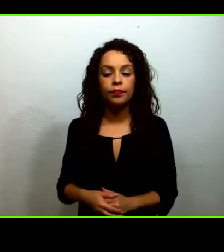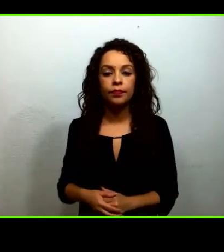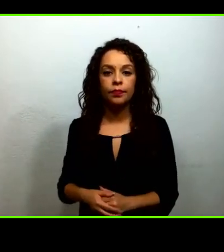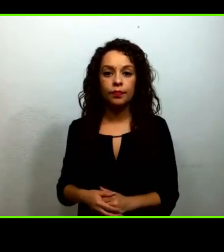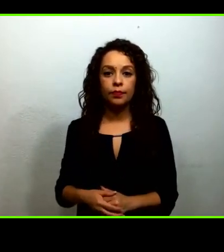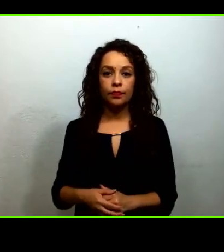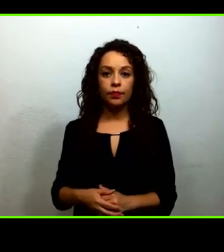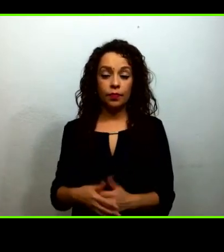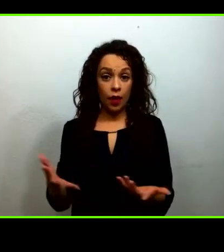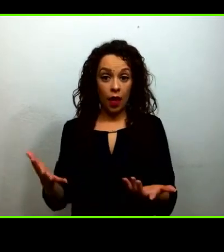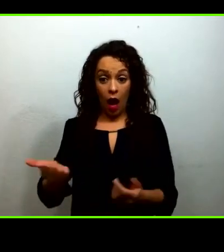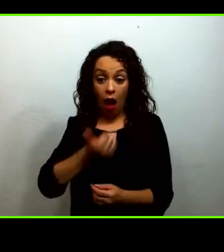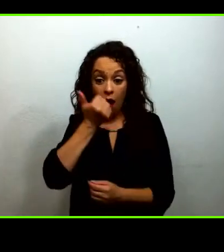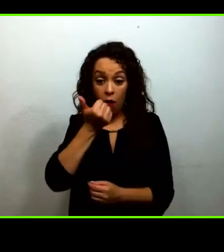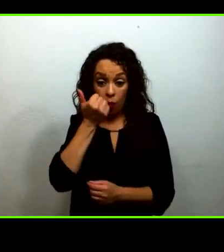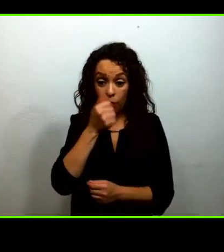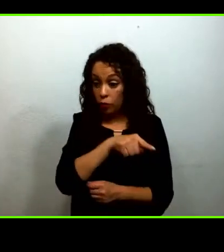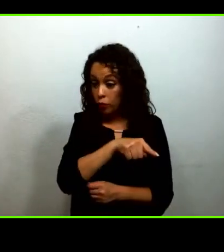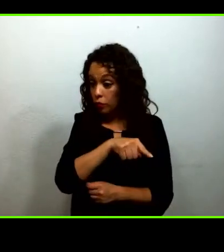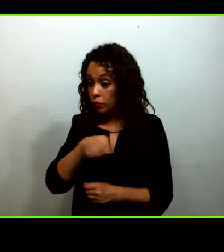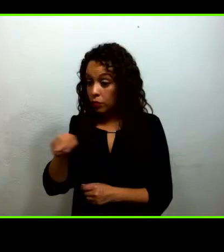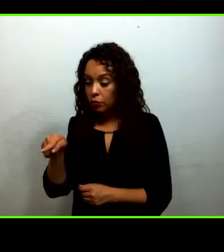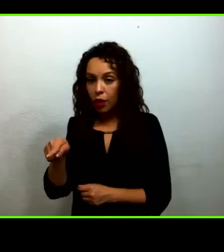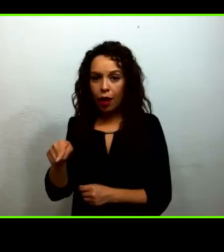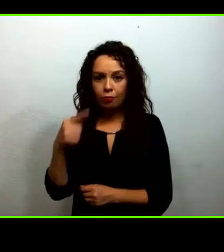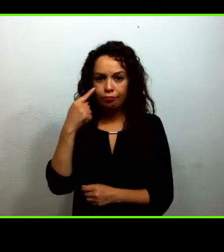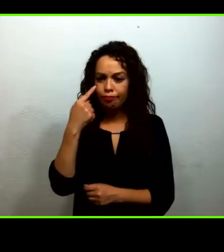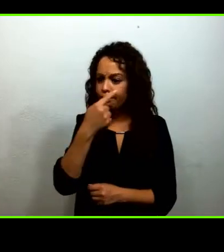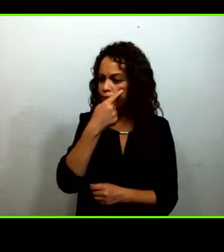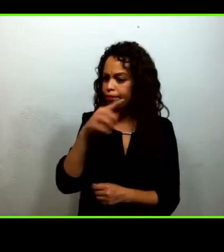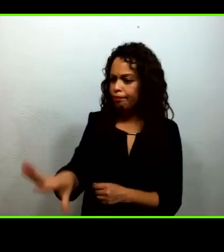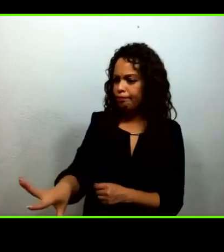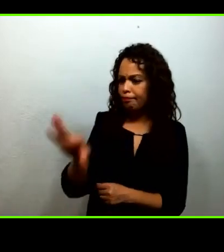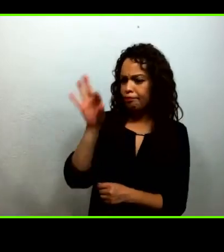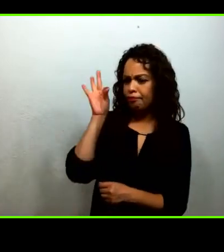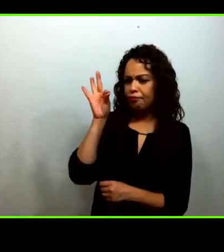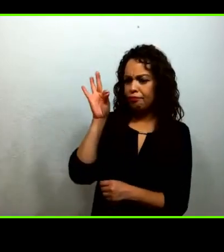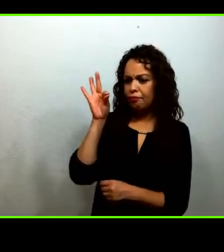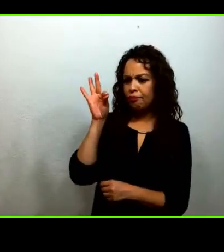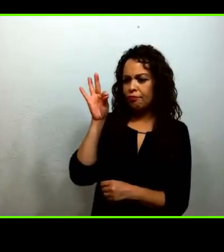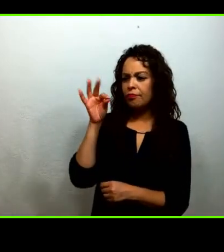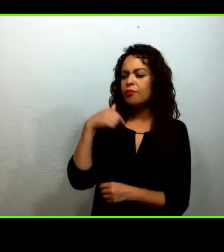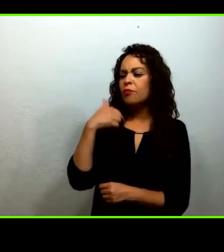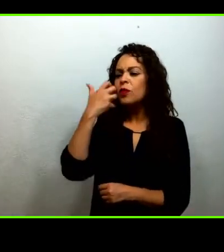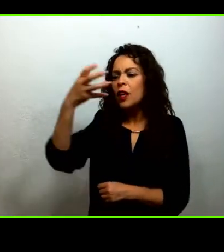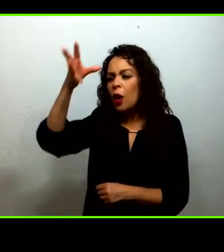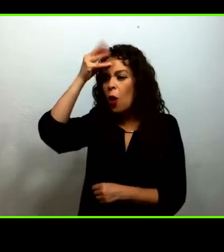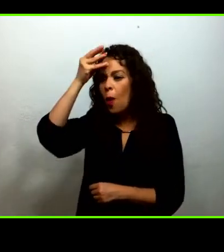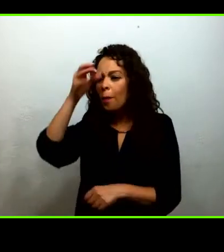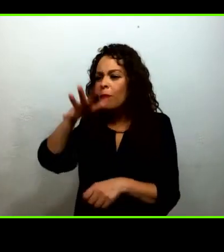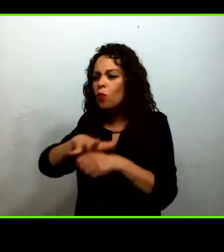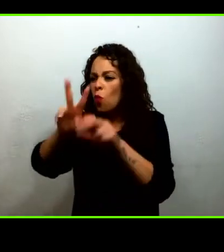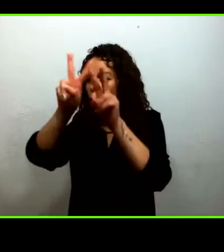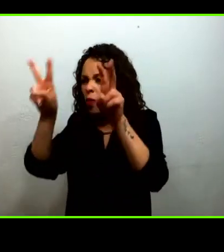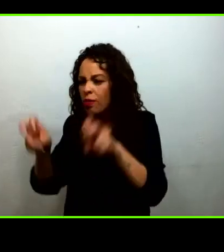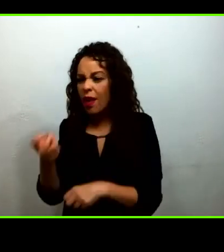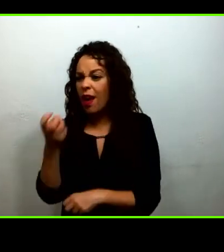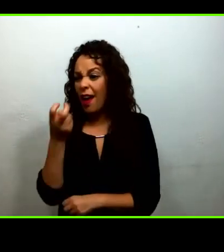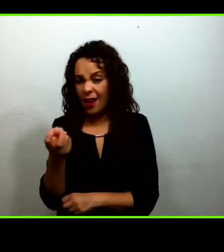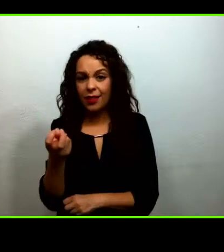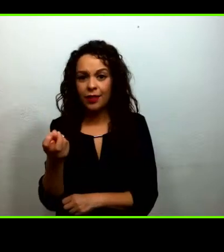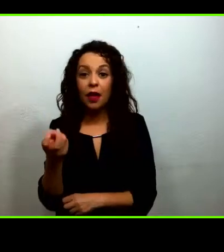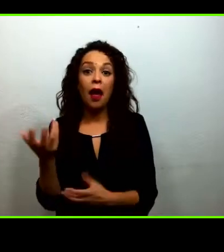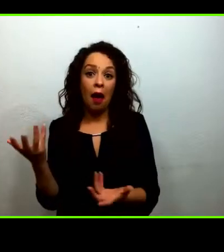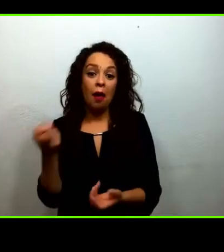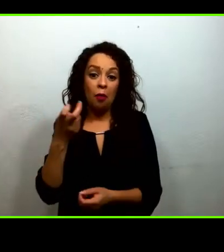alumnos eligen el tema que quieren aprender y en este sentido cubren el programa de estudios